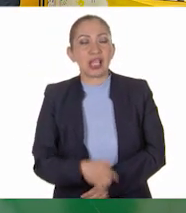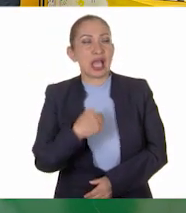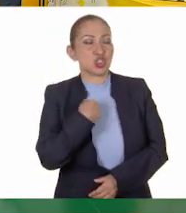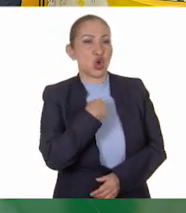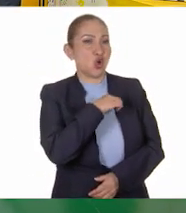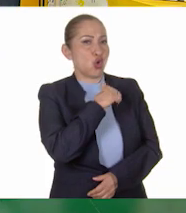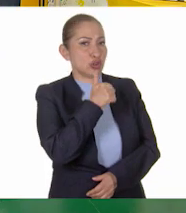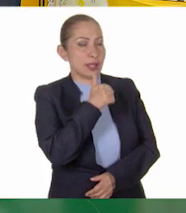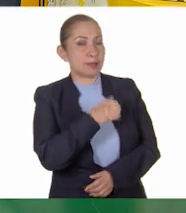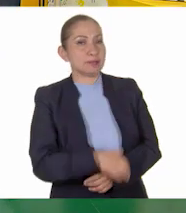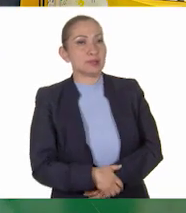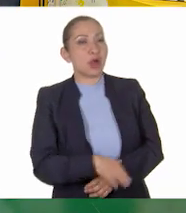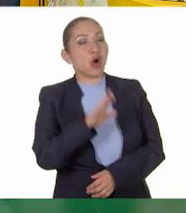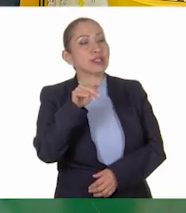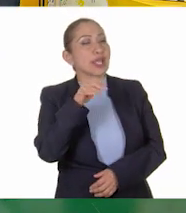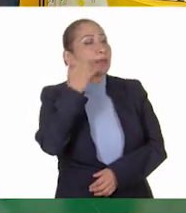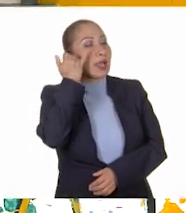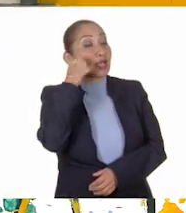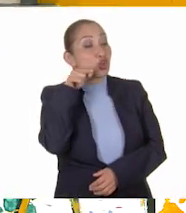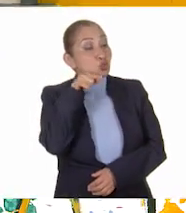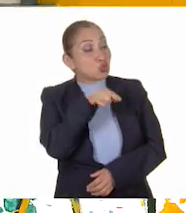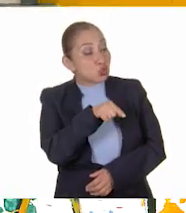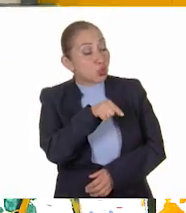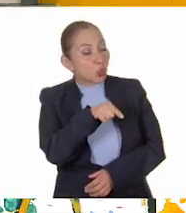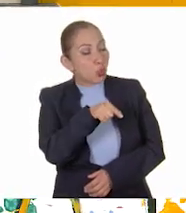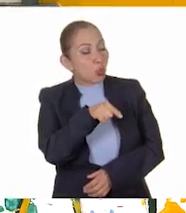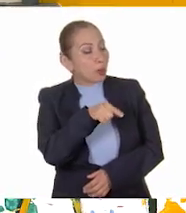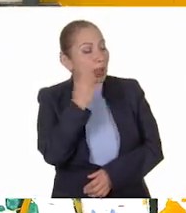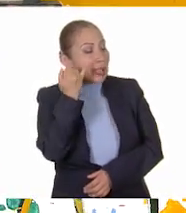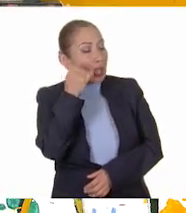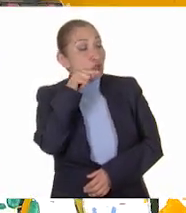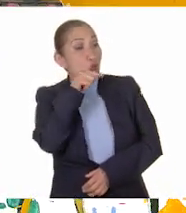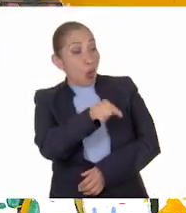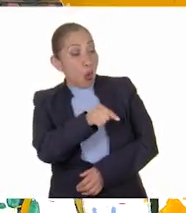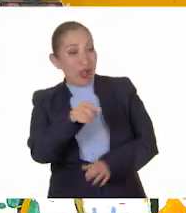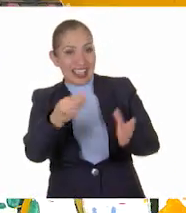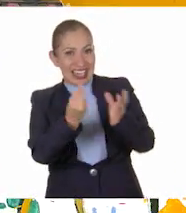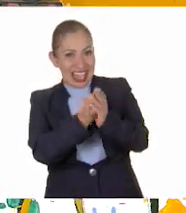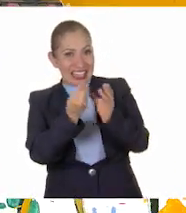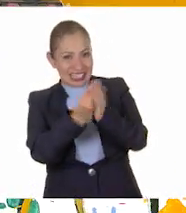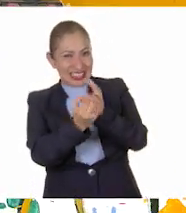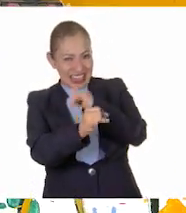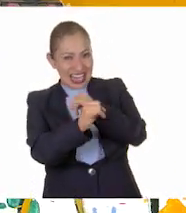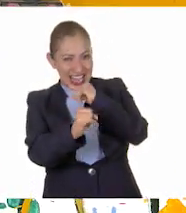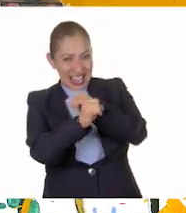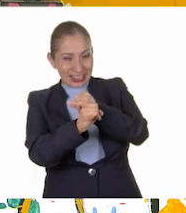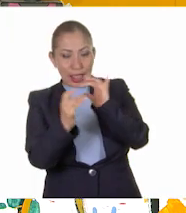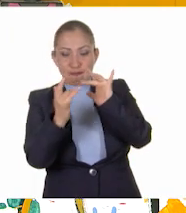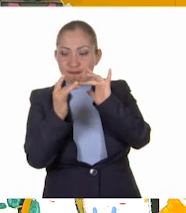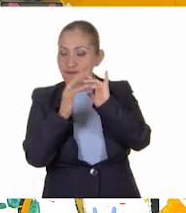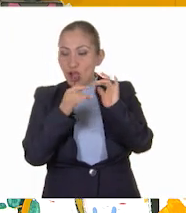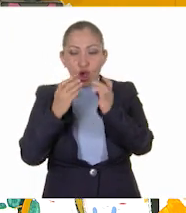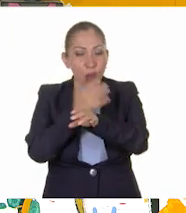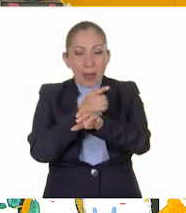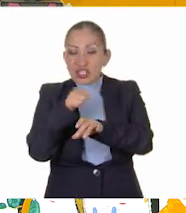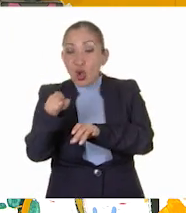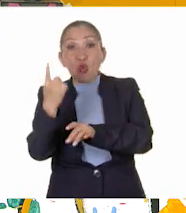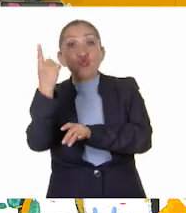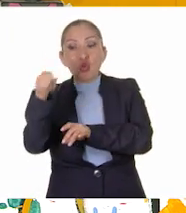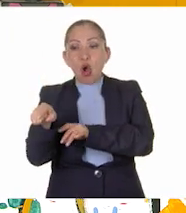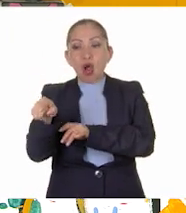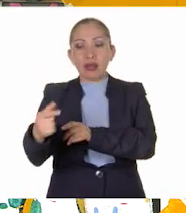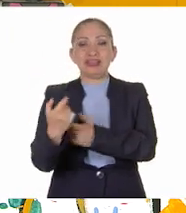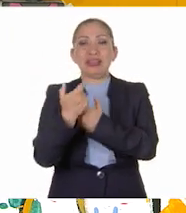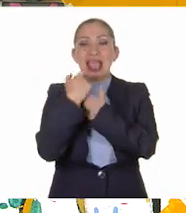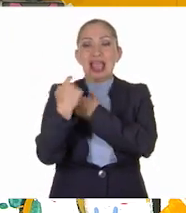se me ocurre una. Panchito, ¿qué harías si estás, si estando en tu clase en línea con tus compañeros, uno de tus compañeros